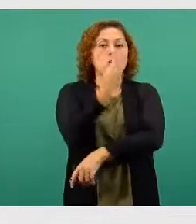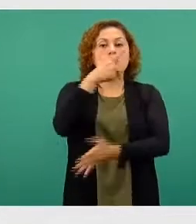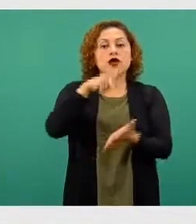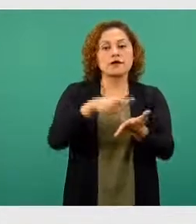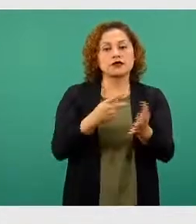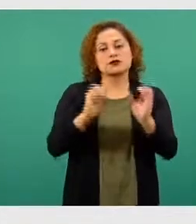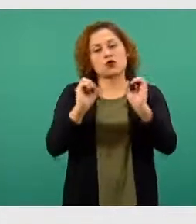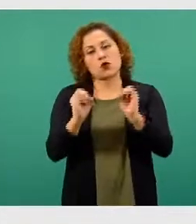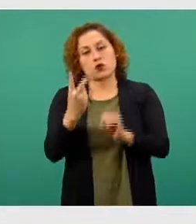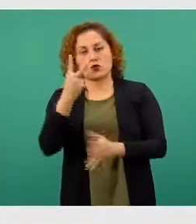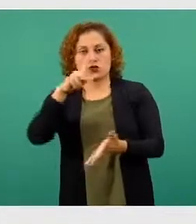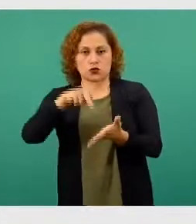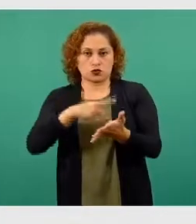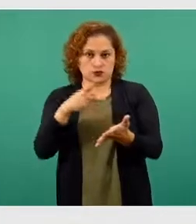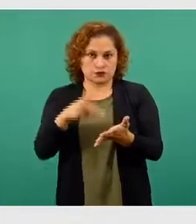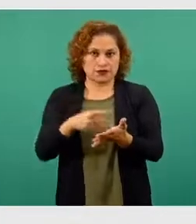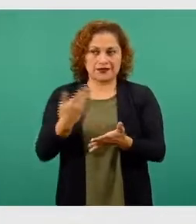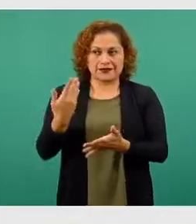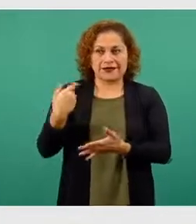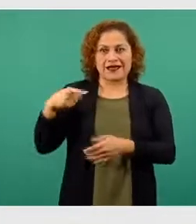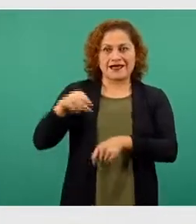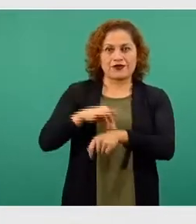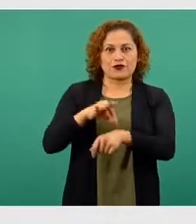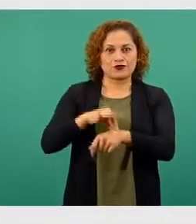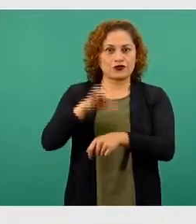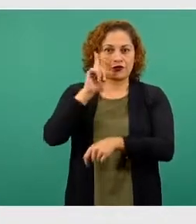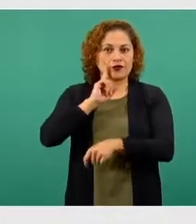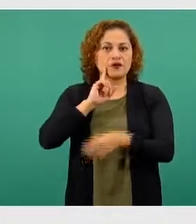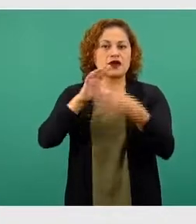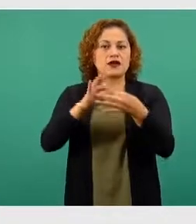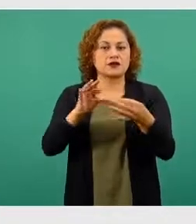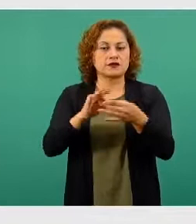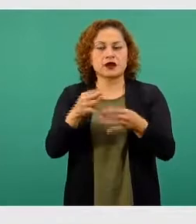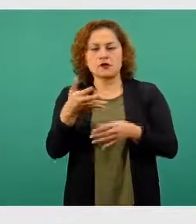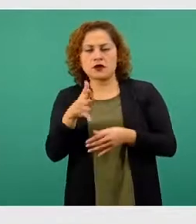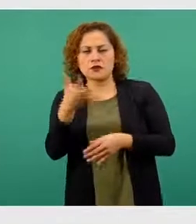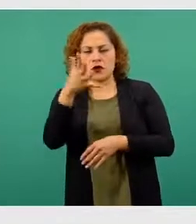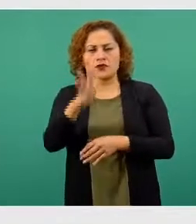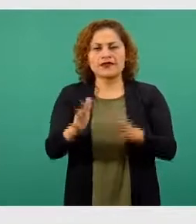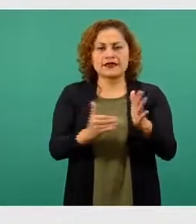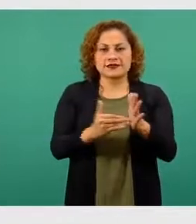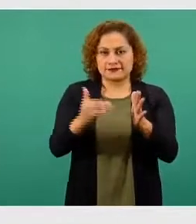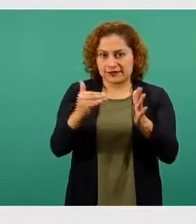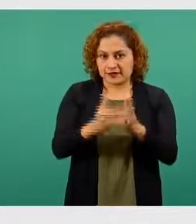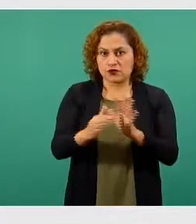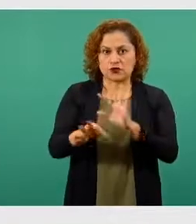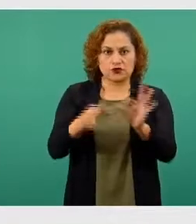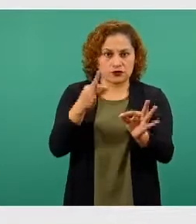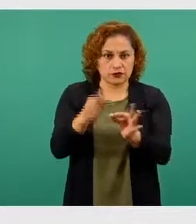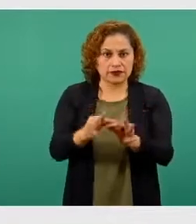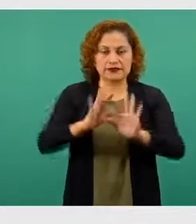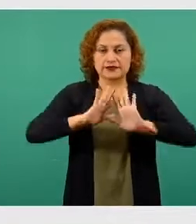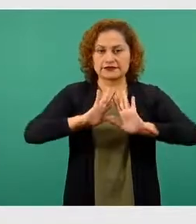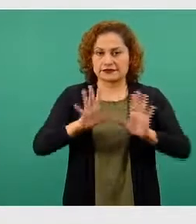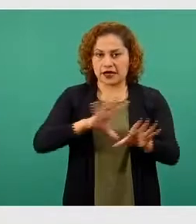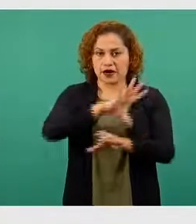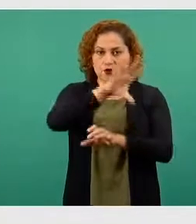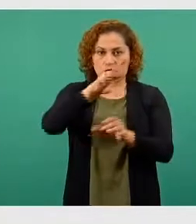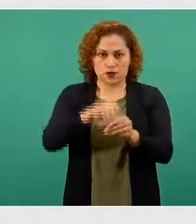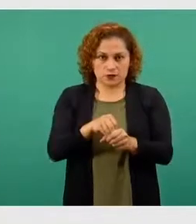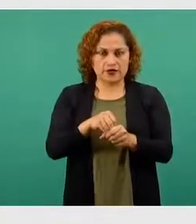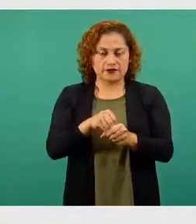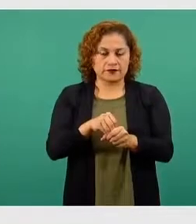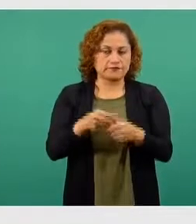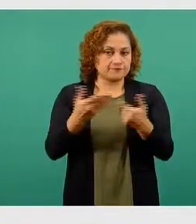vacuna. Ya nos actualizaba la doctora de La Garza que un poco más de 10 millones tienen ya el esquema completo, es decir, es un grupo en donde estamos